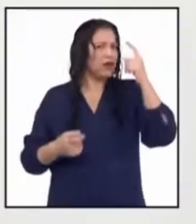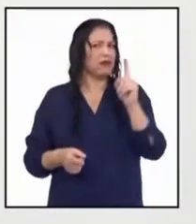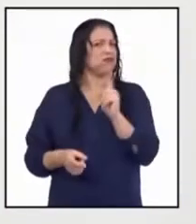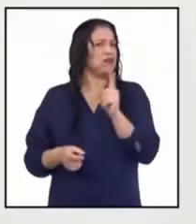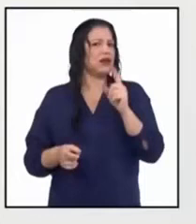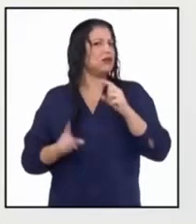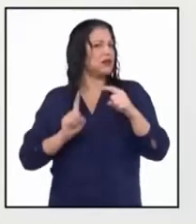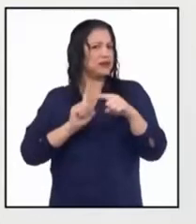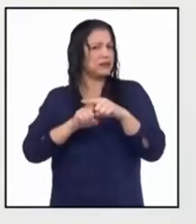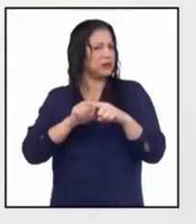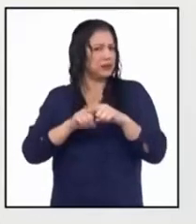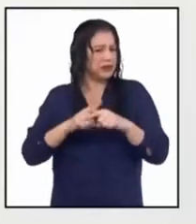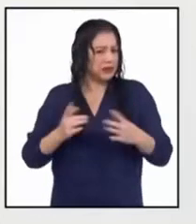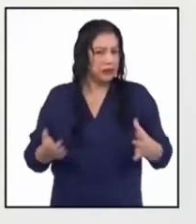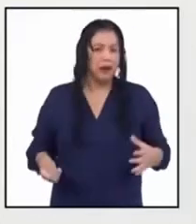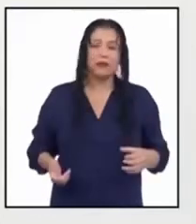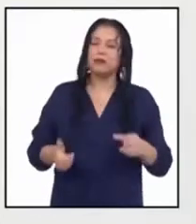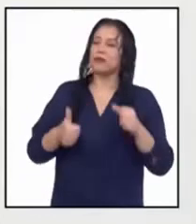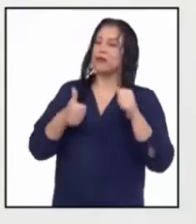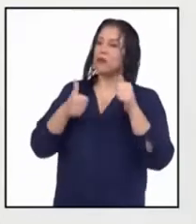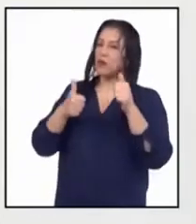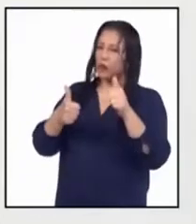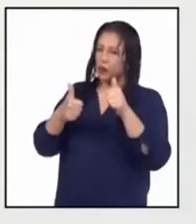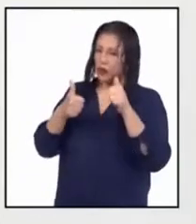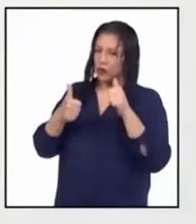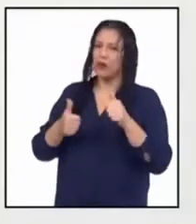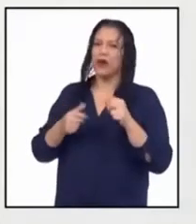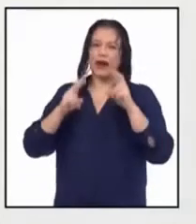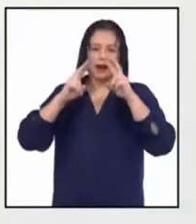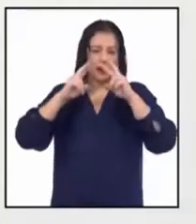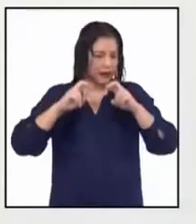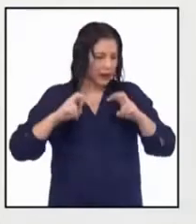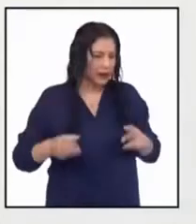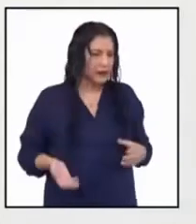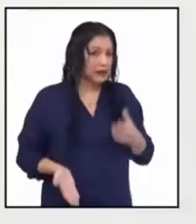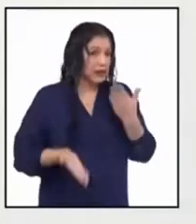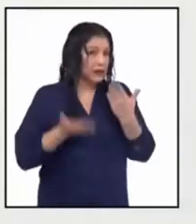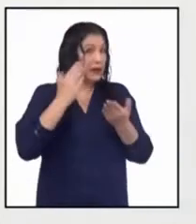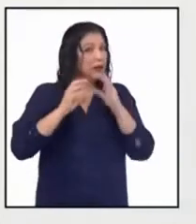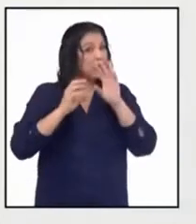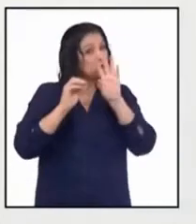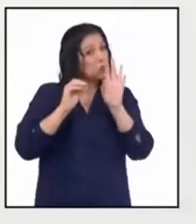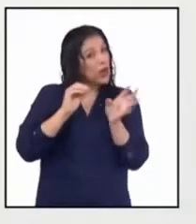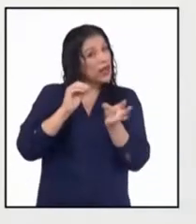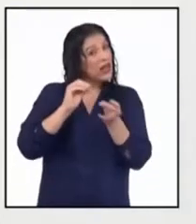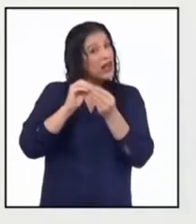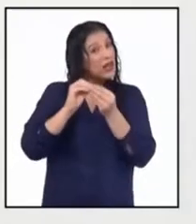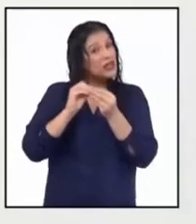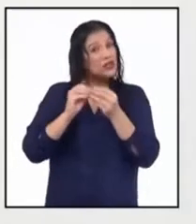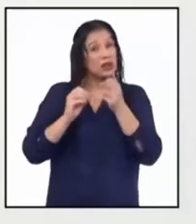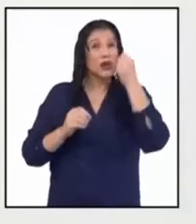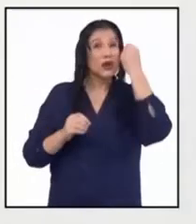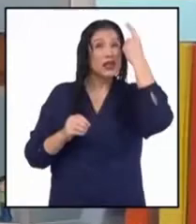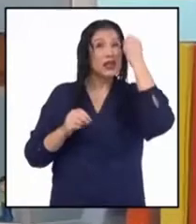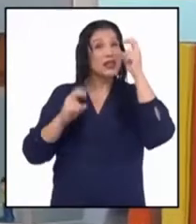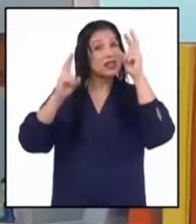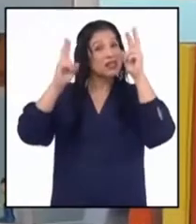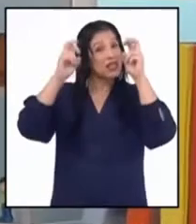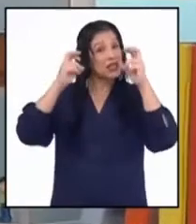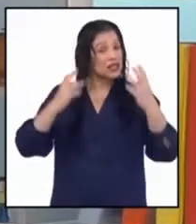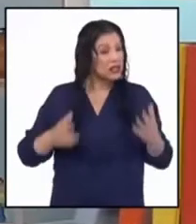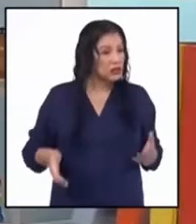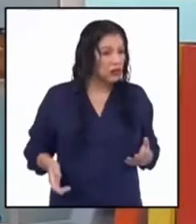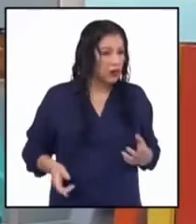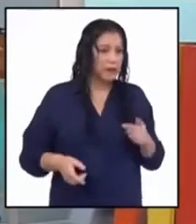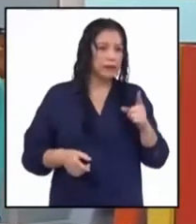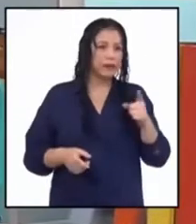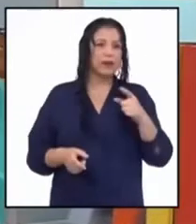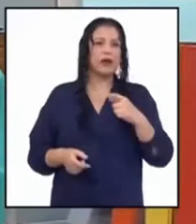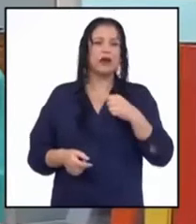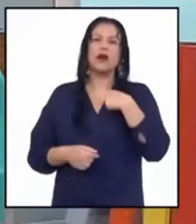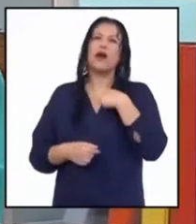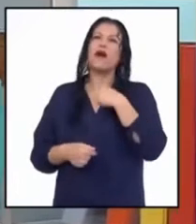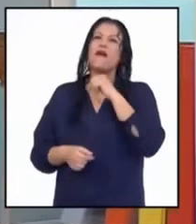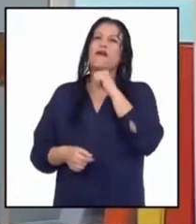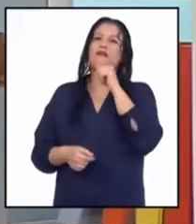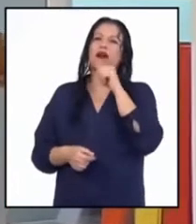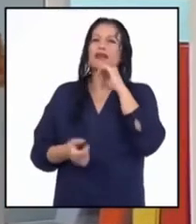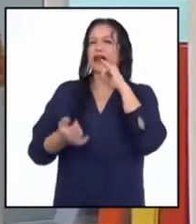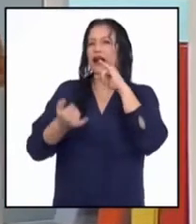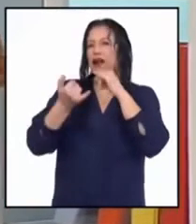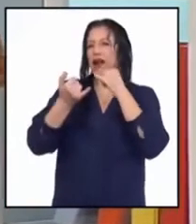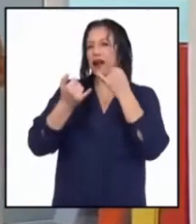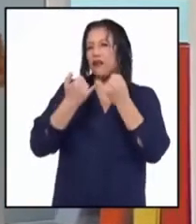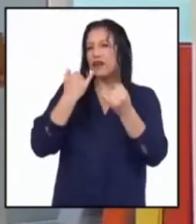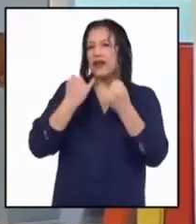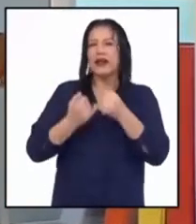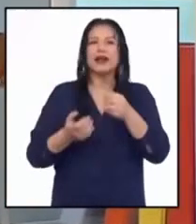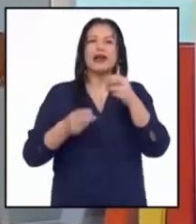buena deducción, Junior. ¿Tienes algo más que agregar sobre el título, Stephanie? Bueno, en realidad falta el final, que